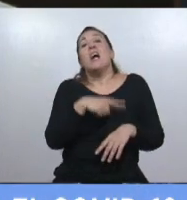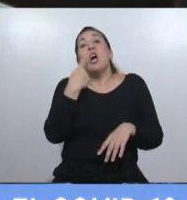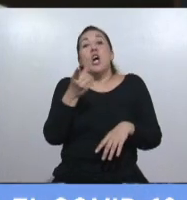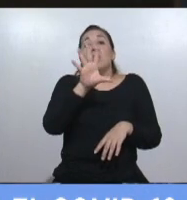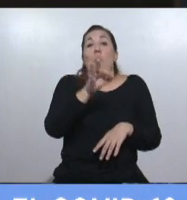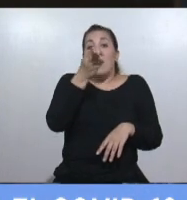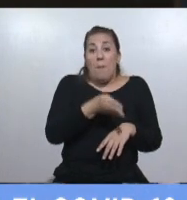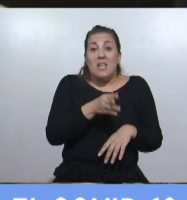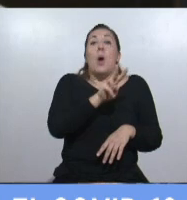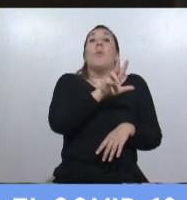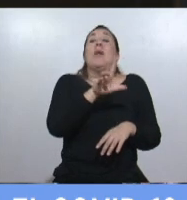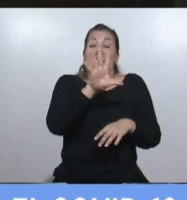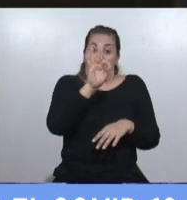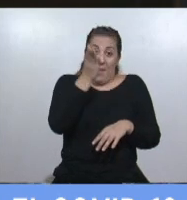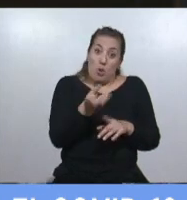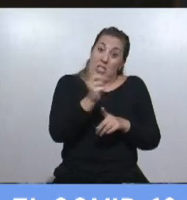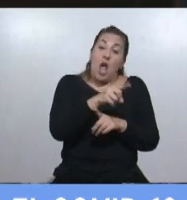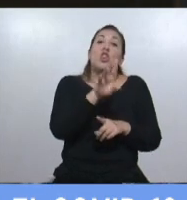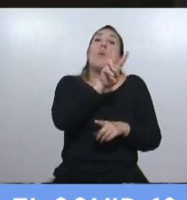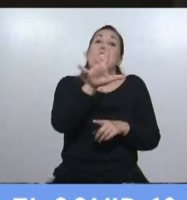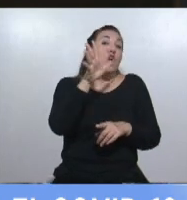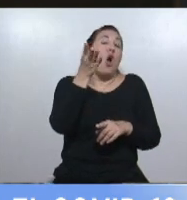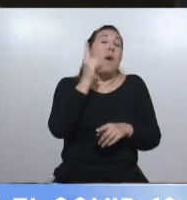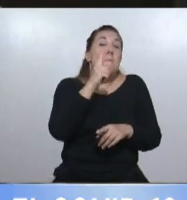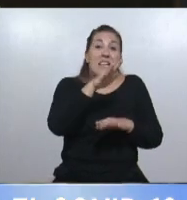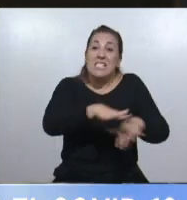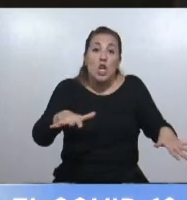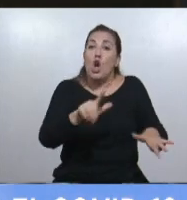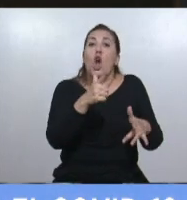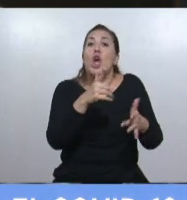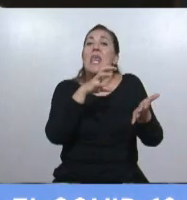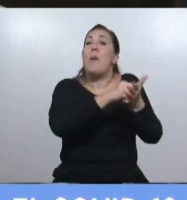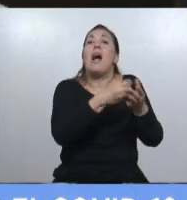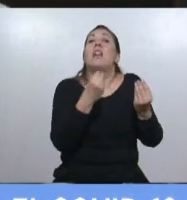hay 25.000 niños que no tienen vacante porque no invierten en educación.